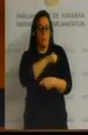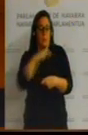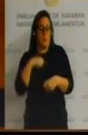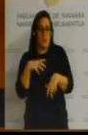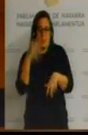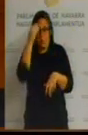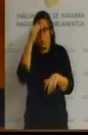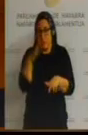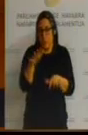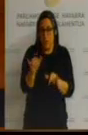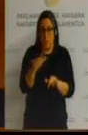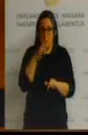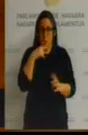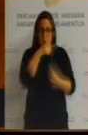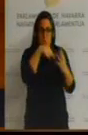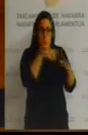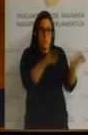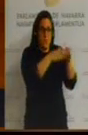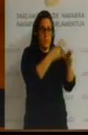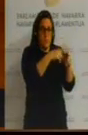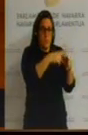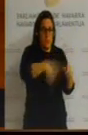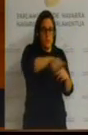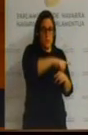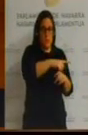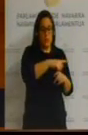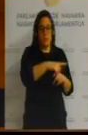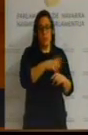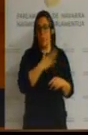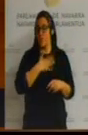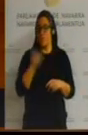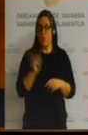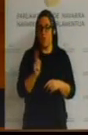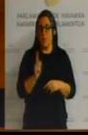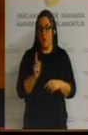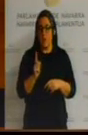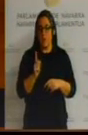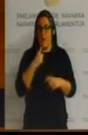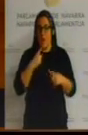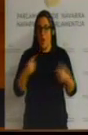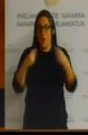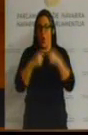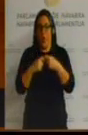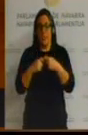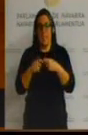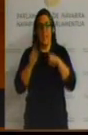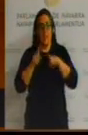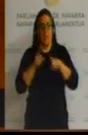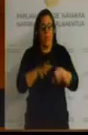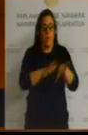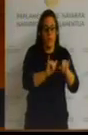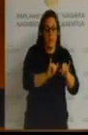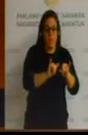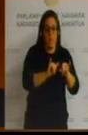Si los cuatro partidos de cuartipartito no quieren ni siquiera concertar la educación, ¿cómo se van a plantear